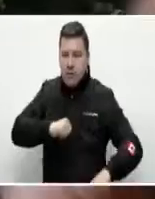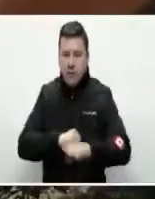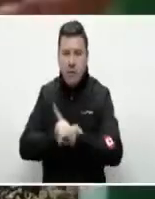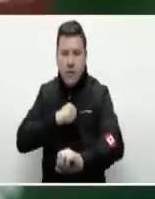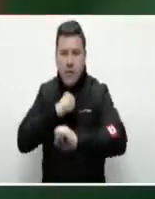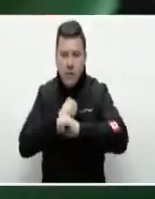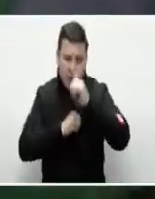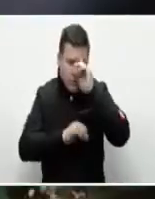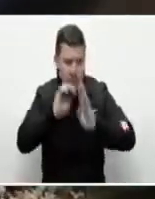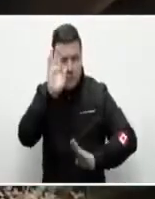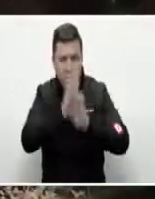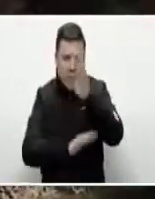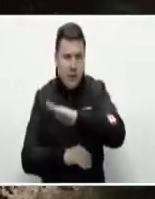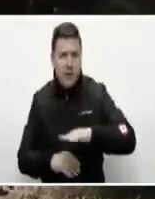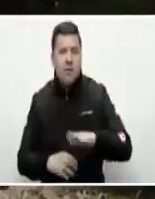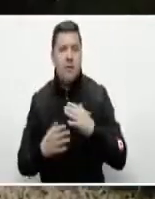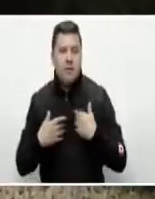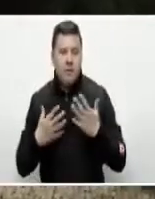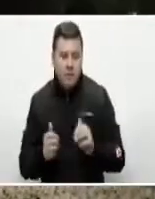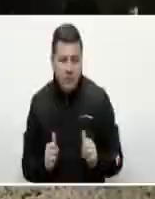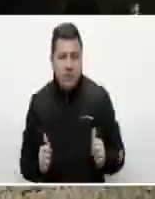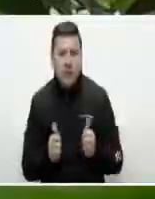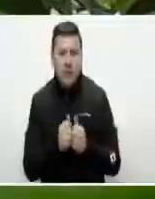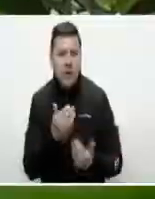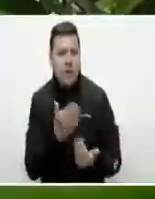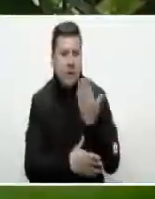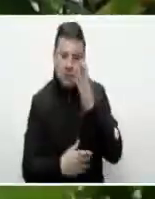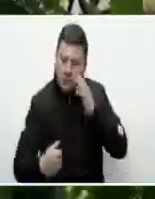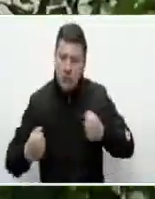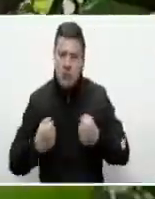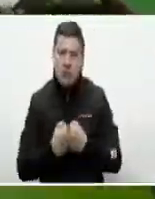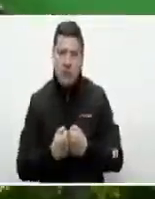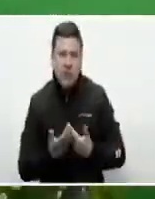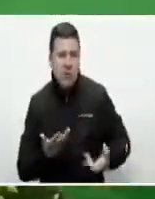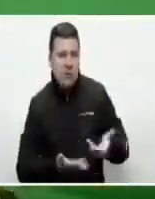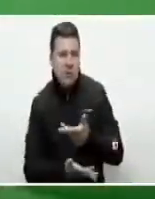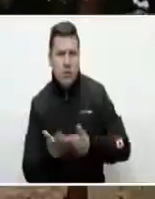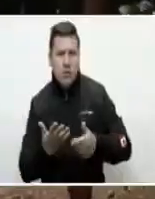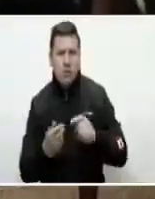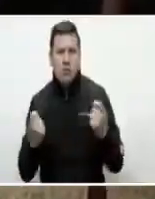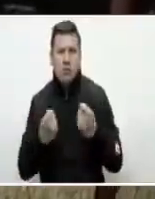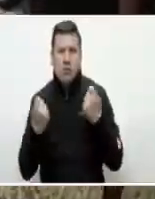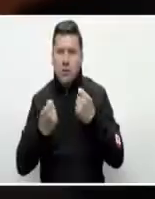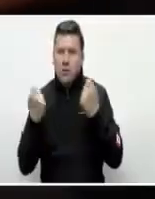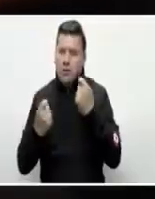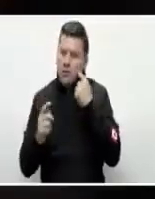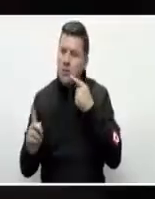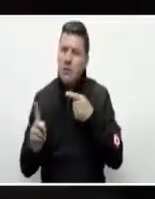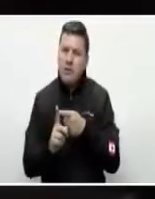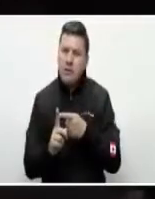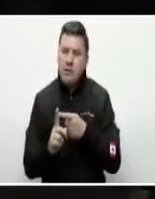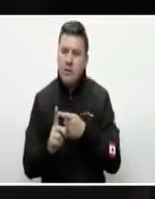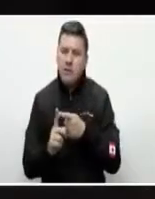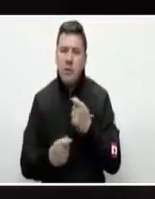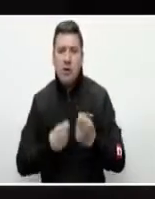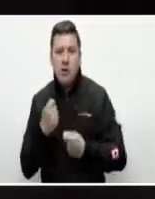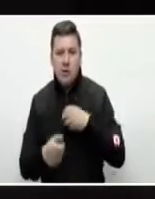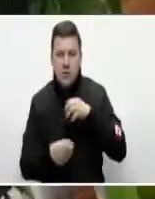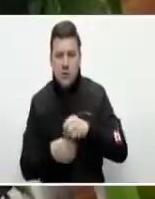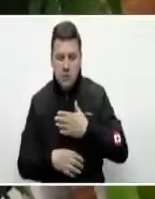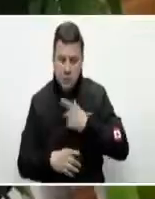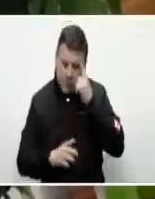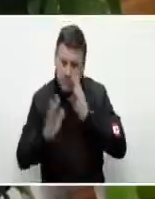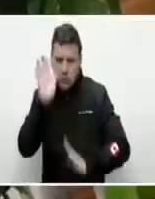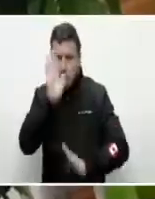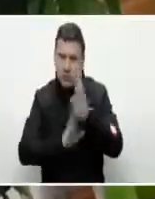apoyar el emprendimiento en el país pero de otro lado generar alianzas y sinergias para poder promover de un lado la inserción comercial de nuestros